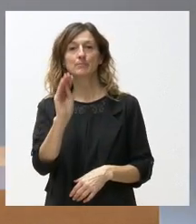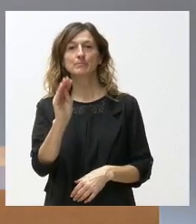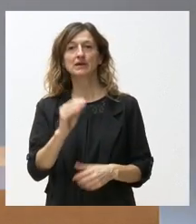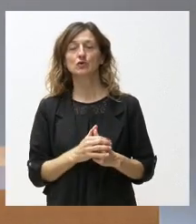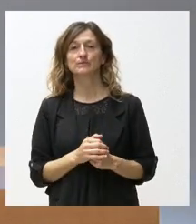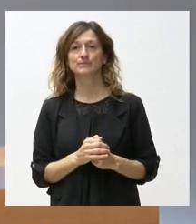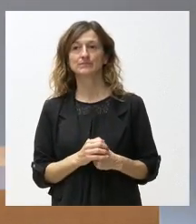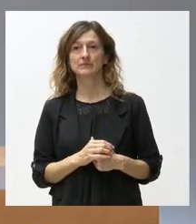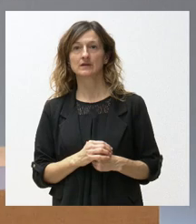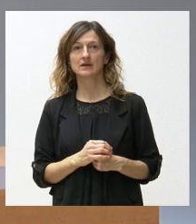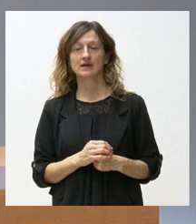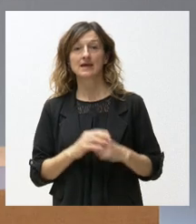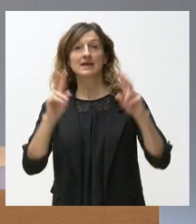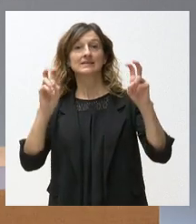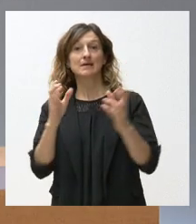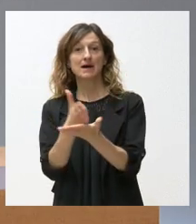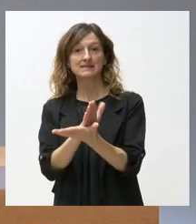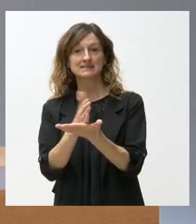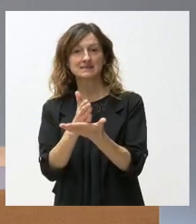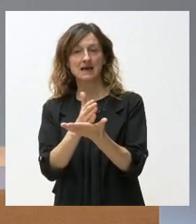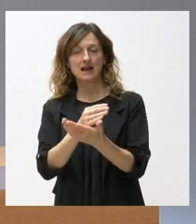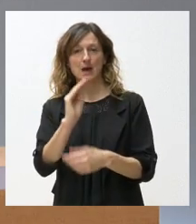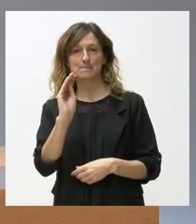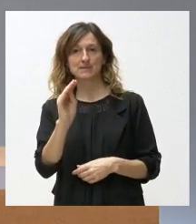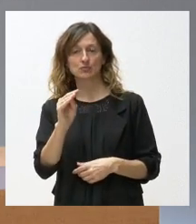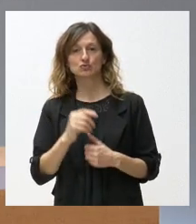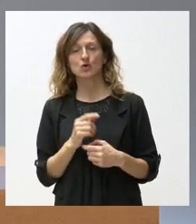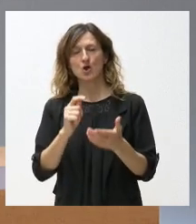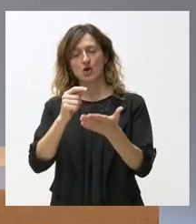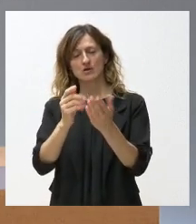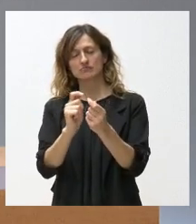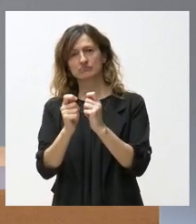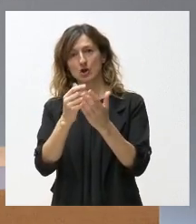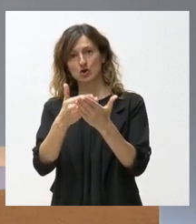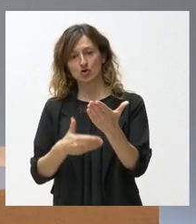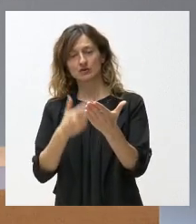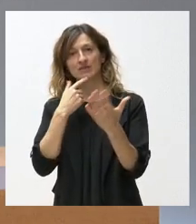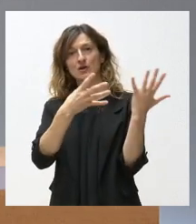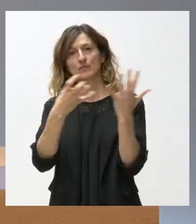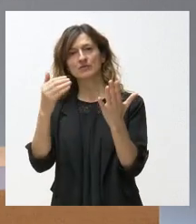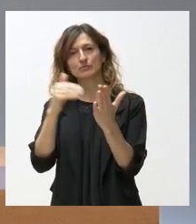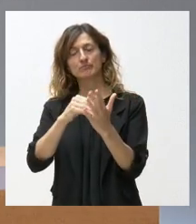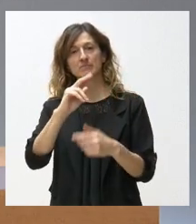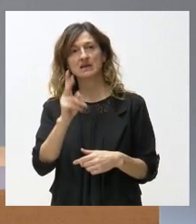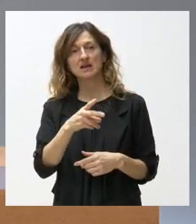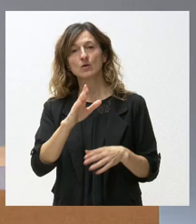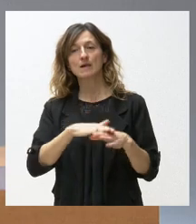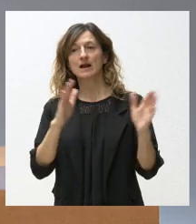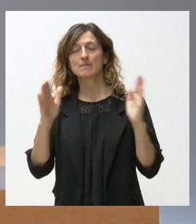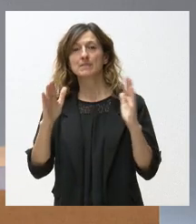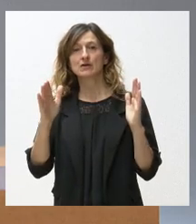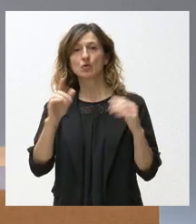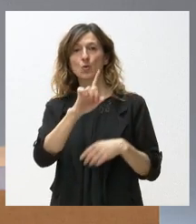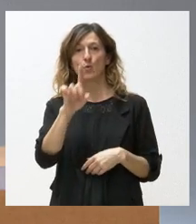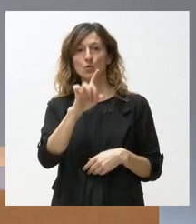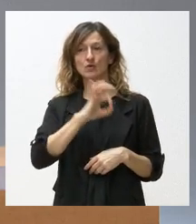pregunta sobre el Serla en la nota pone que los 900.000 euros es para el periodo comprendido entre el 1